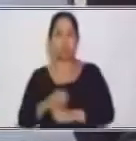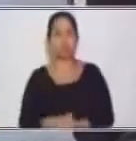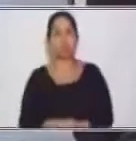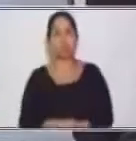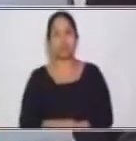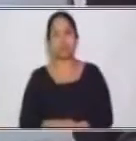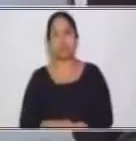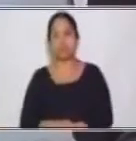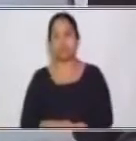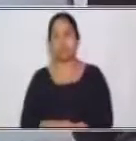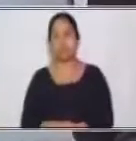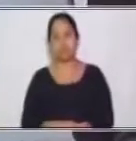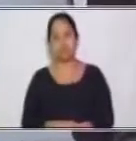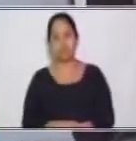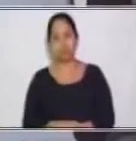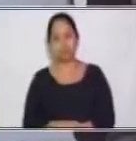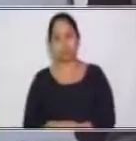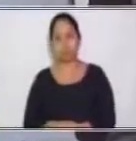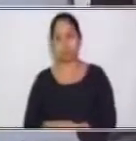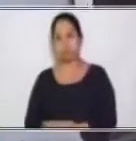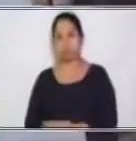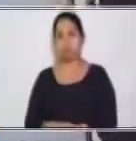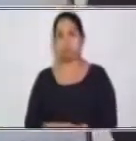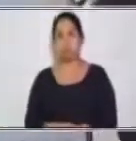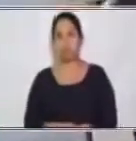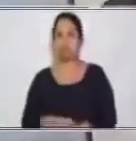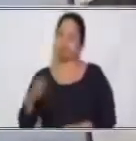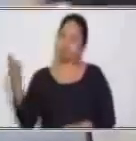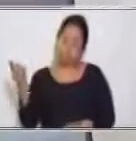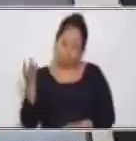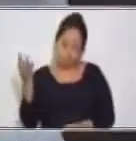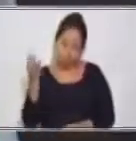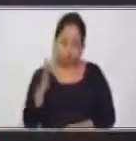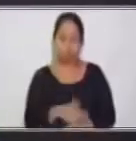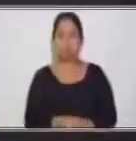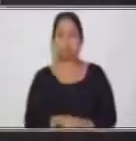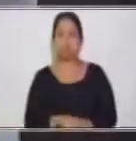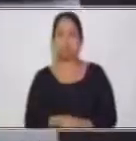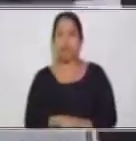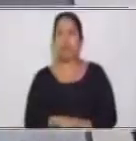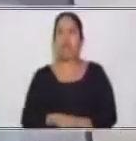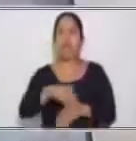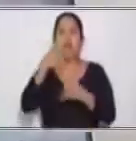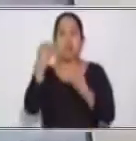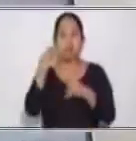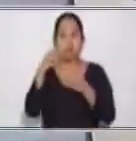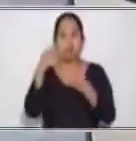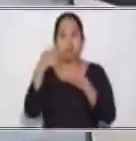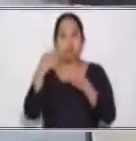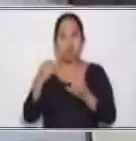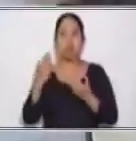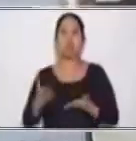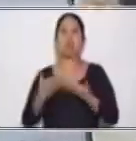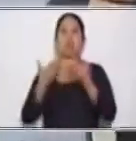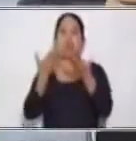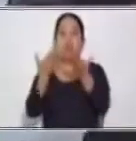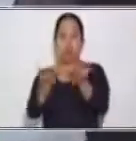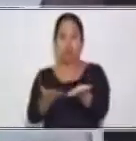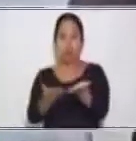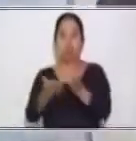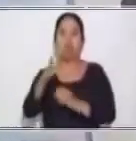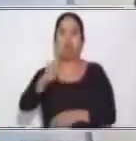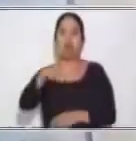Camarógrafo. Excelente. El informe fue entregado ayer por el camarógrafo.